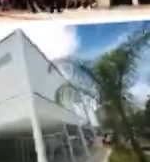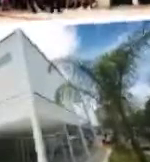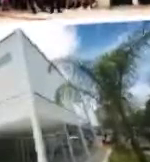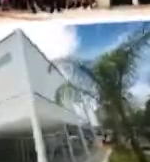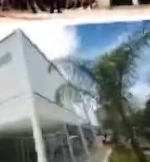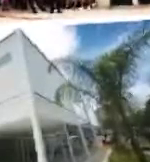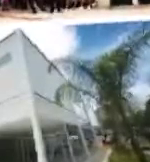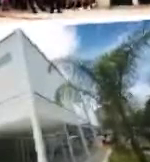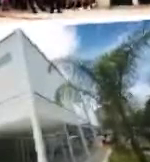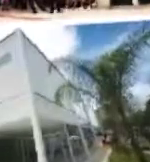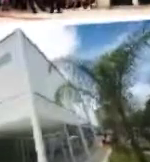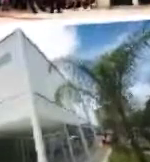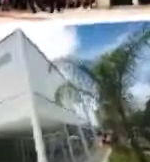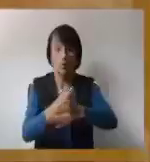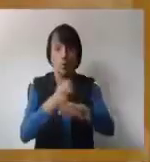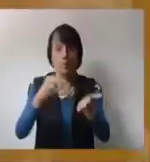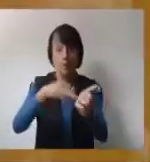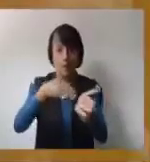retroceder.